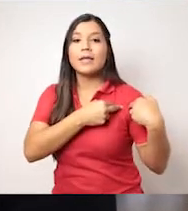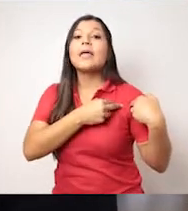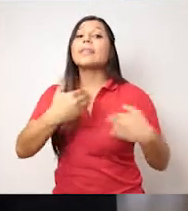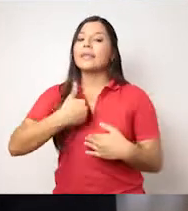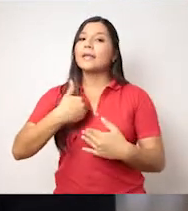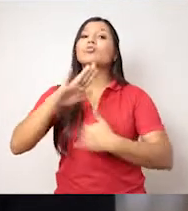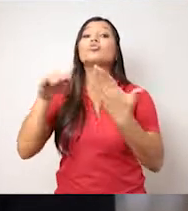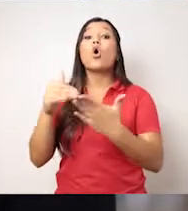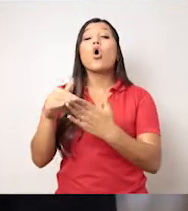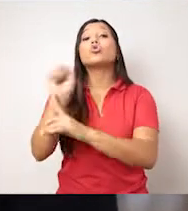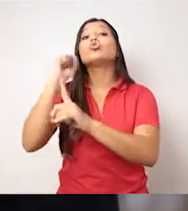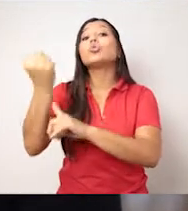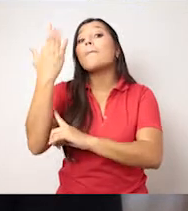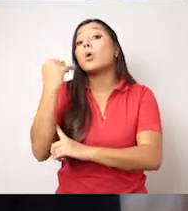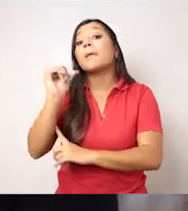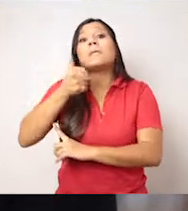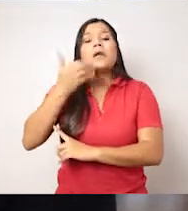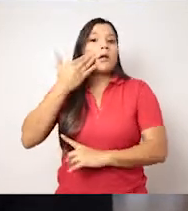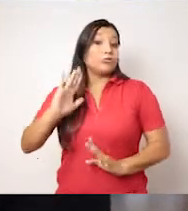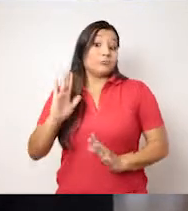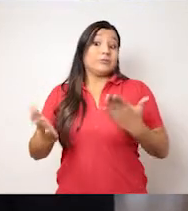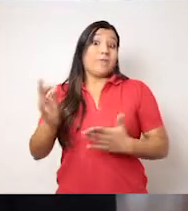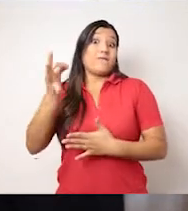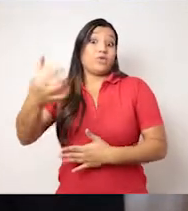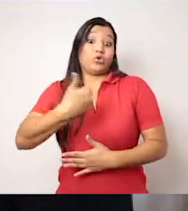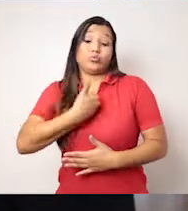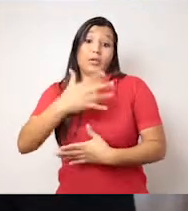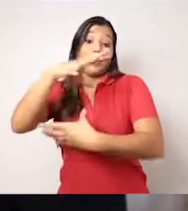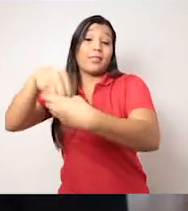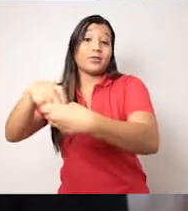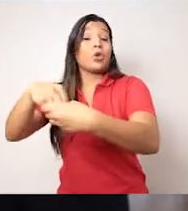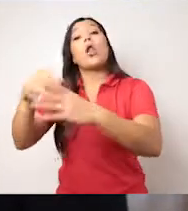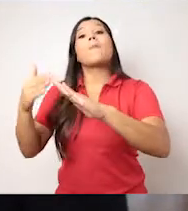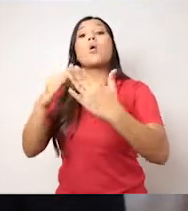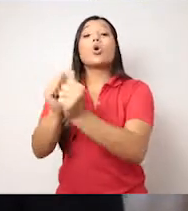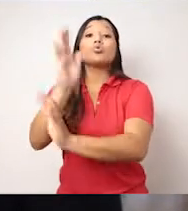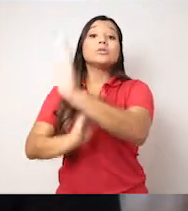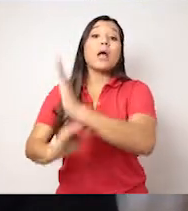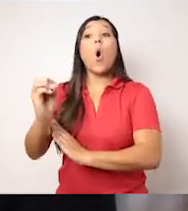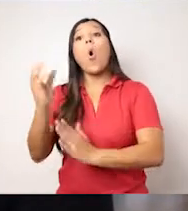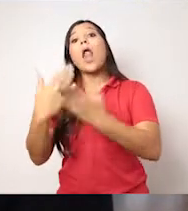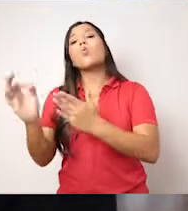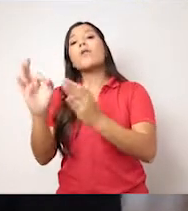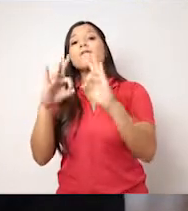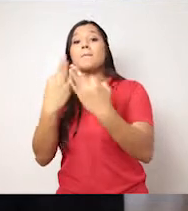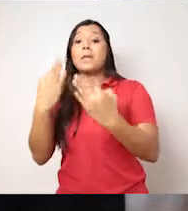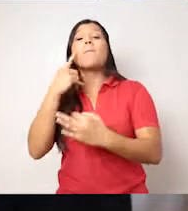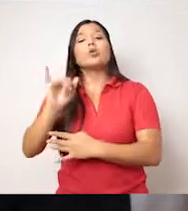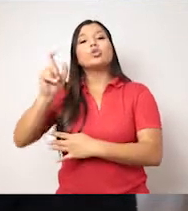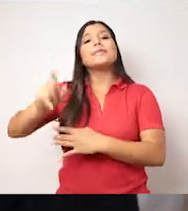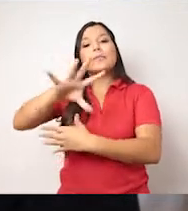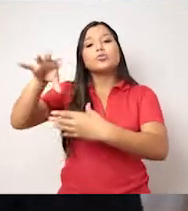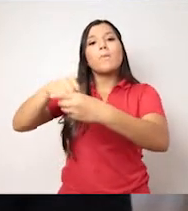deber que tenemos con la sociedad porque el día de mañana no sabemos si nosotros mismos seremos parte de esta población o algún familiar y necesitamos tener